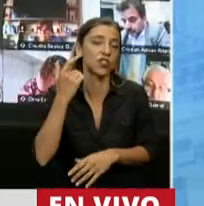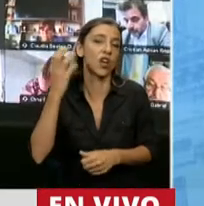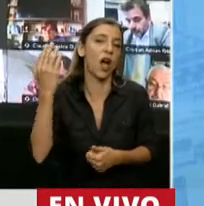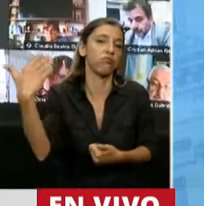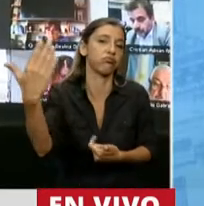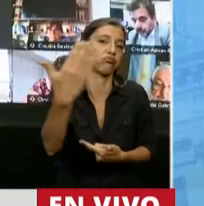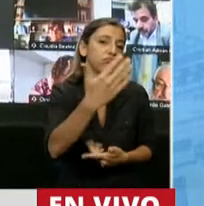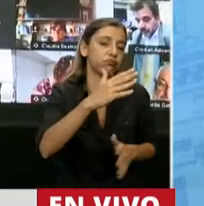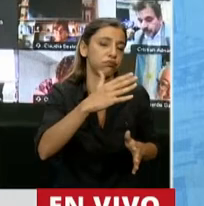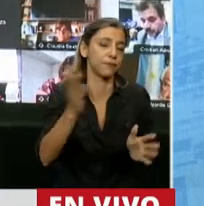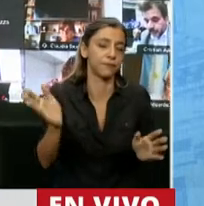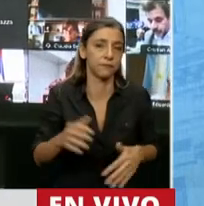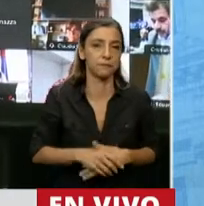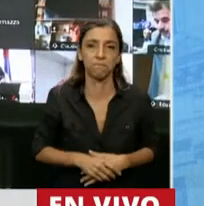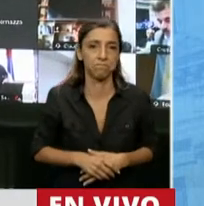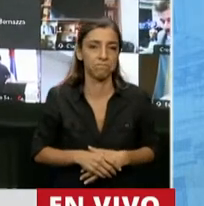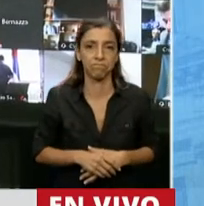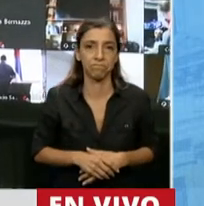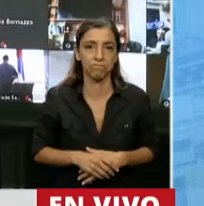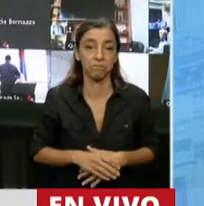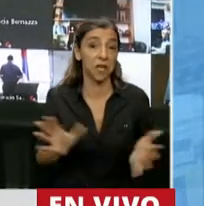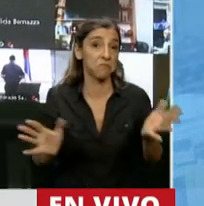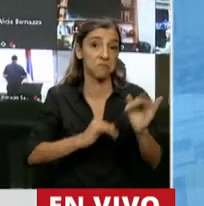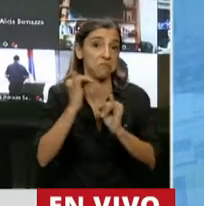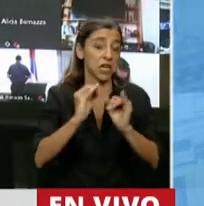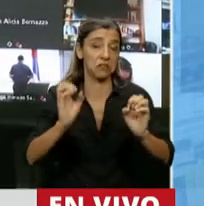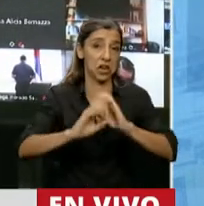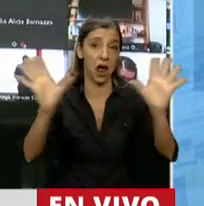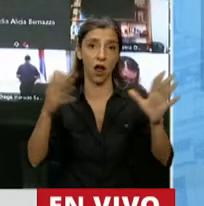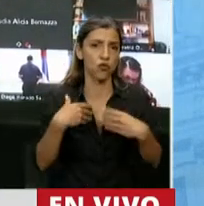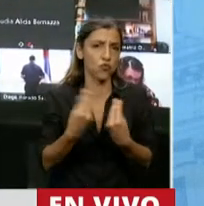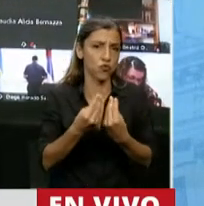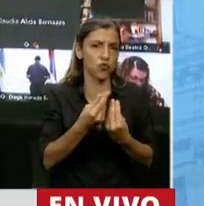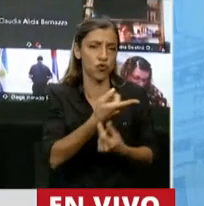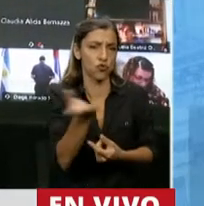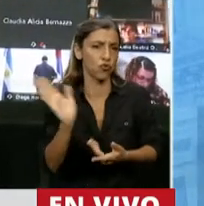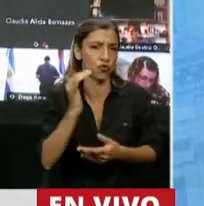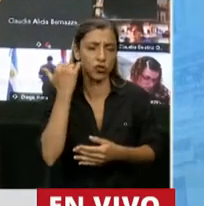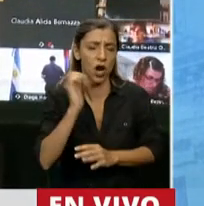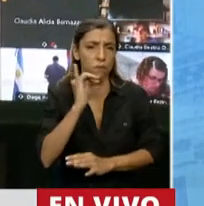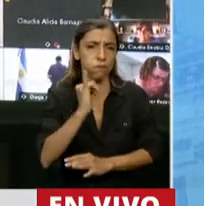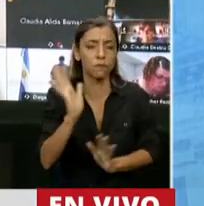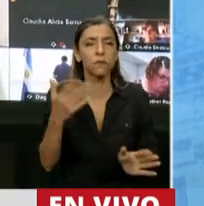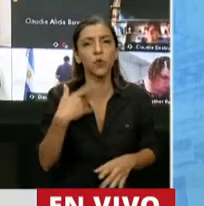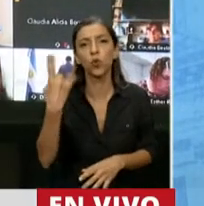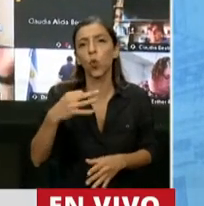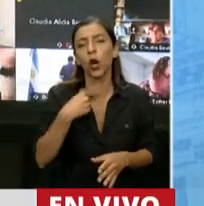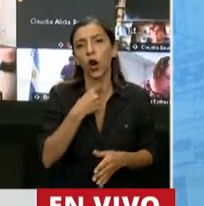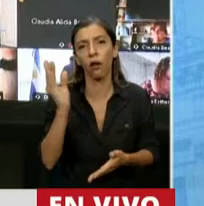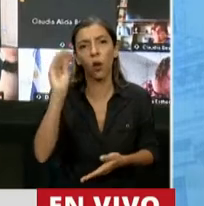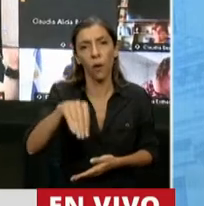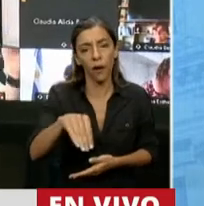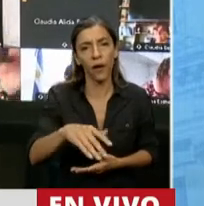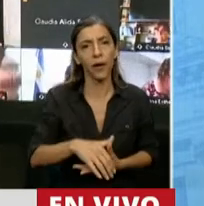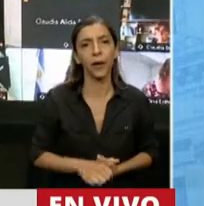dijeron de una manera muy brillante muchos oradores. Lo único que voy a agregar,